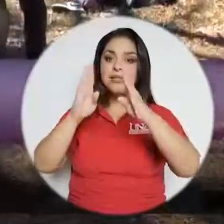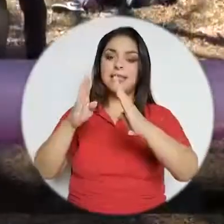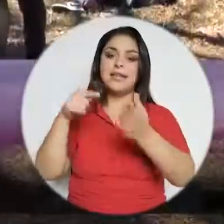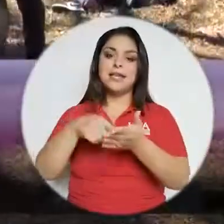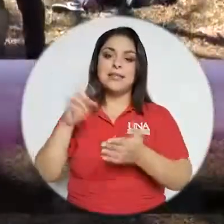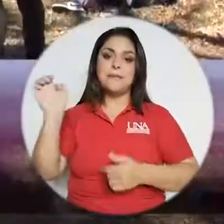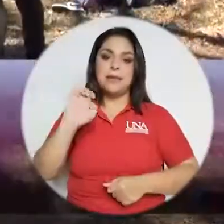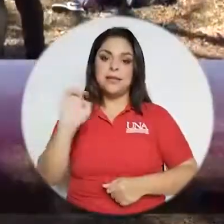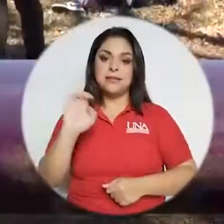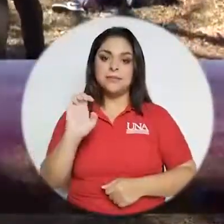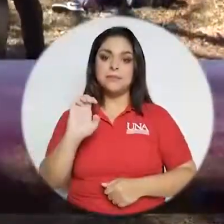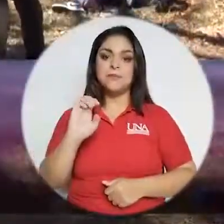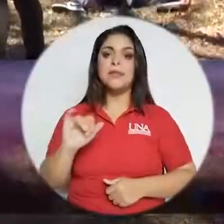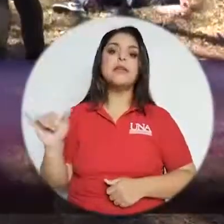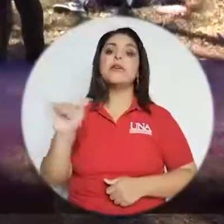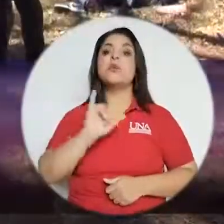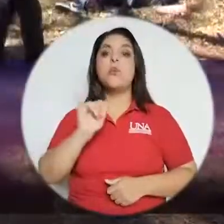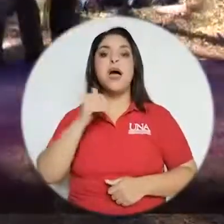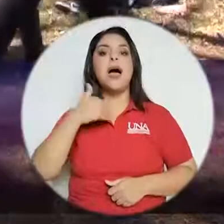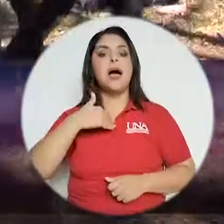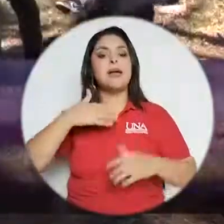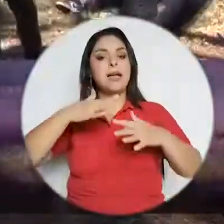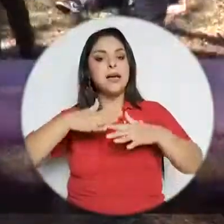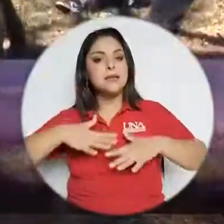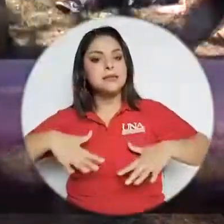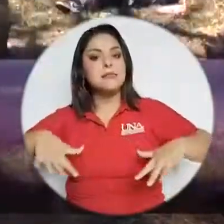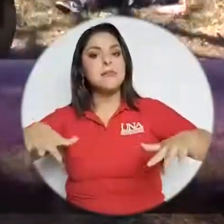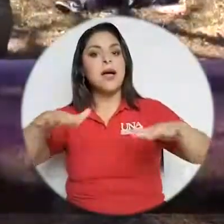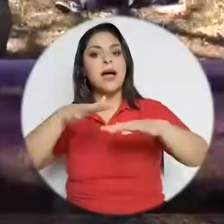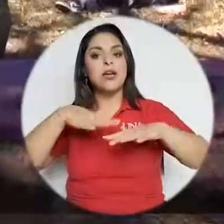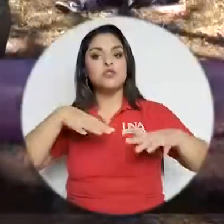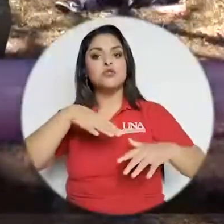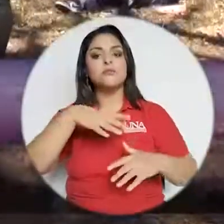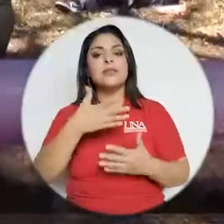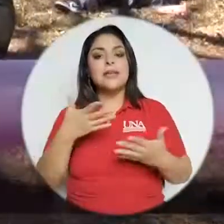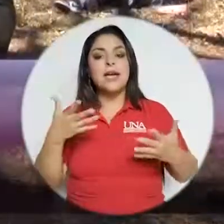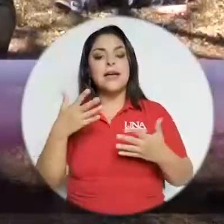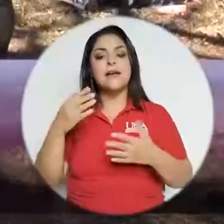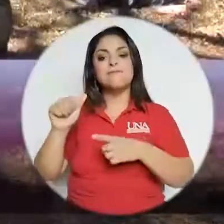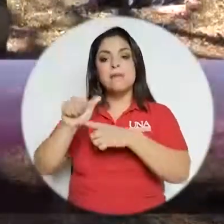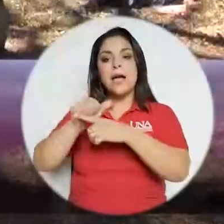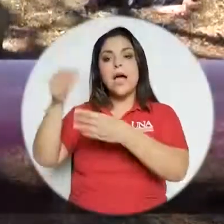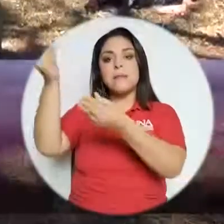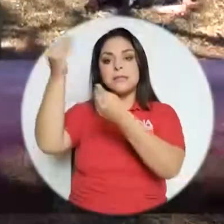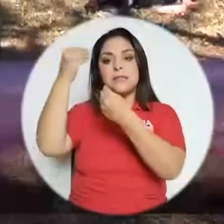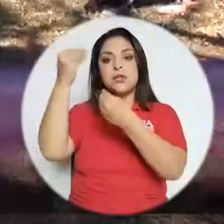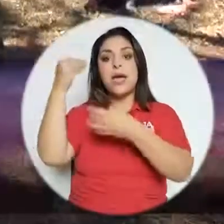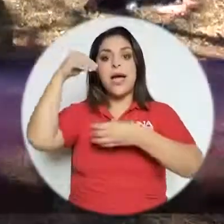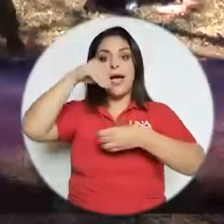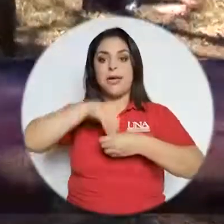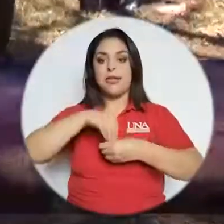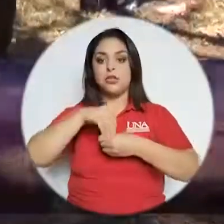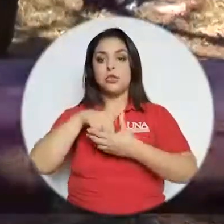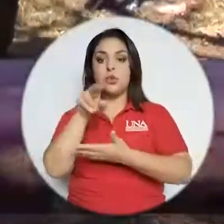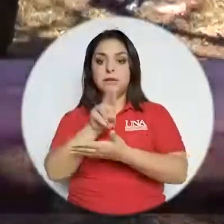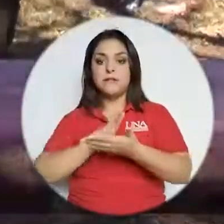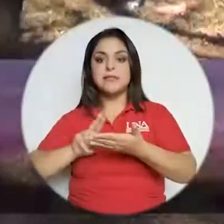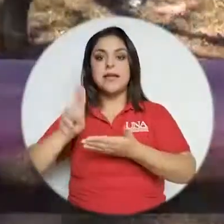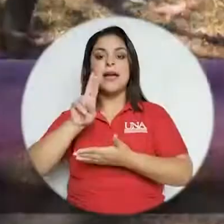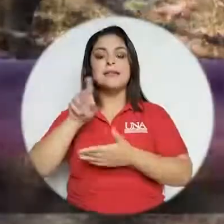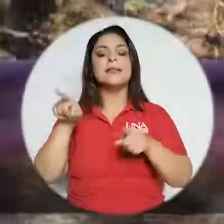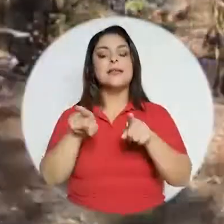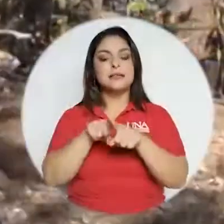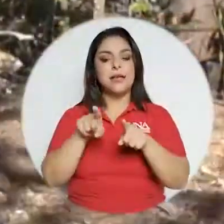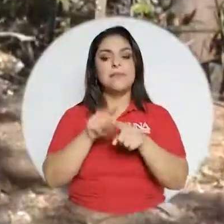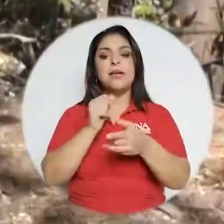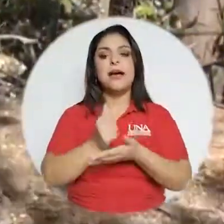atender esa emergencia. Igual que espacios e instancias de formación y capacitación al interior